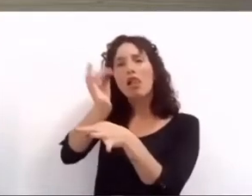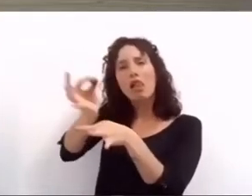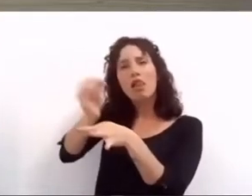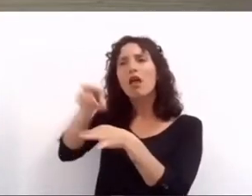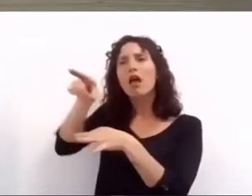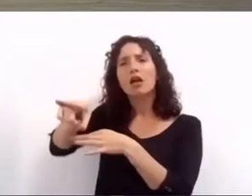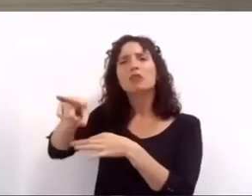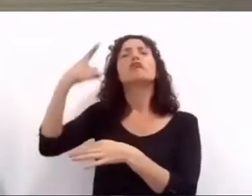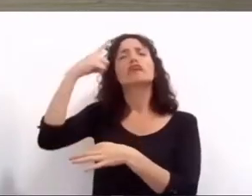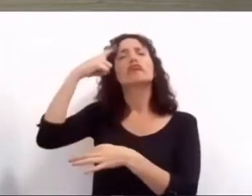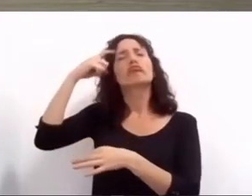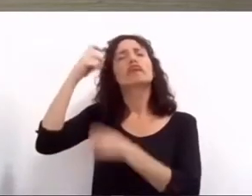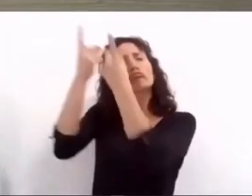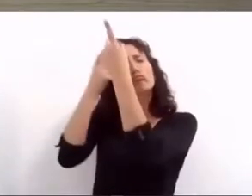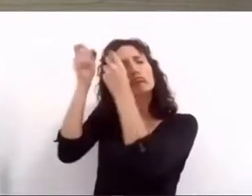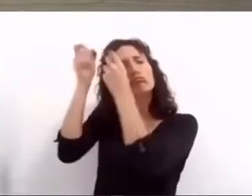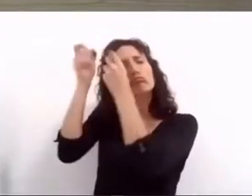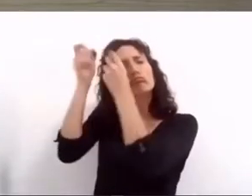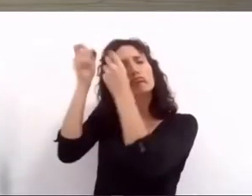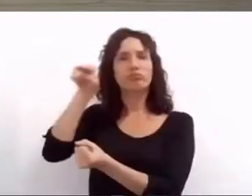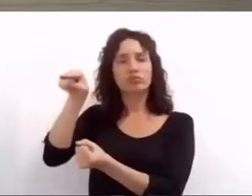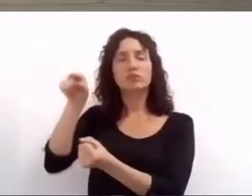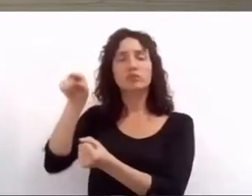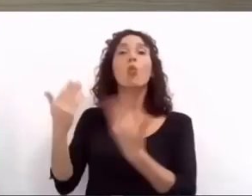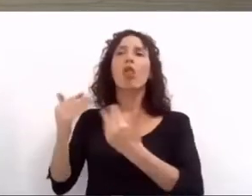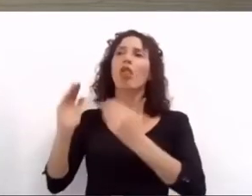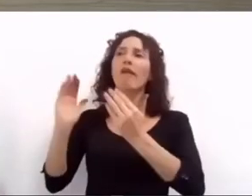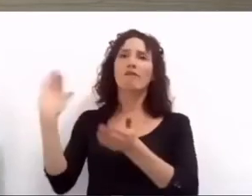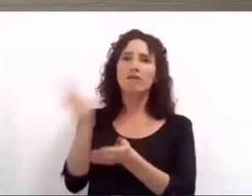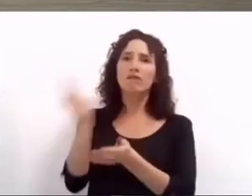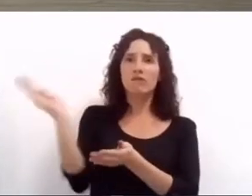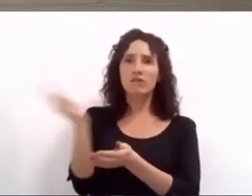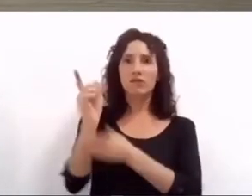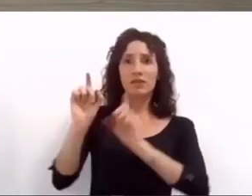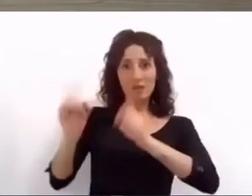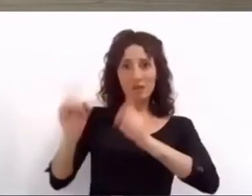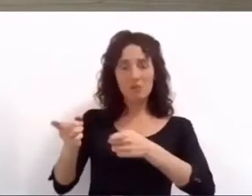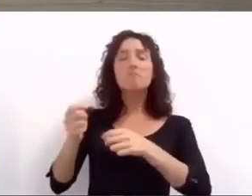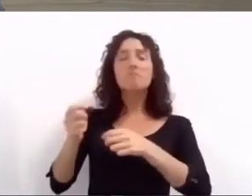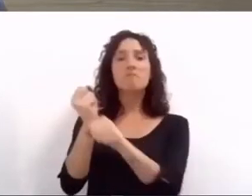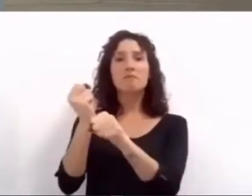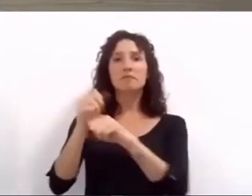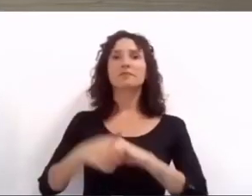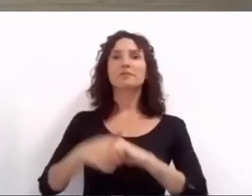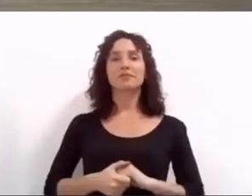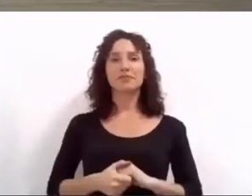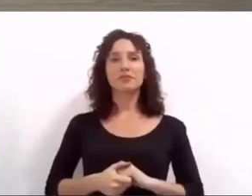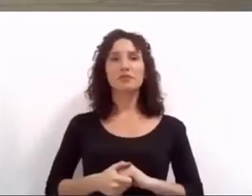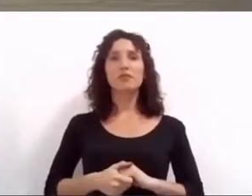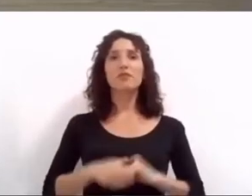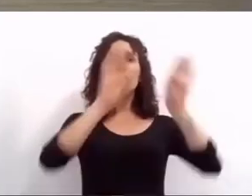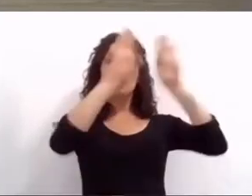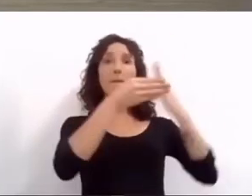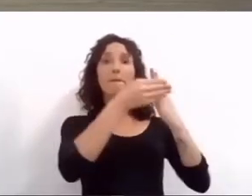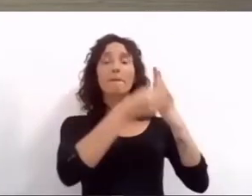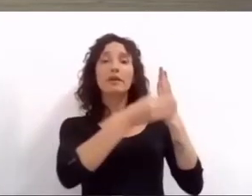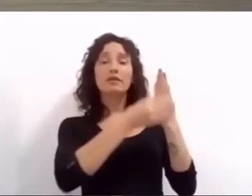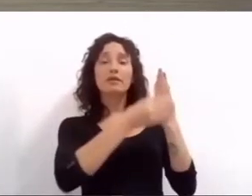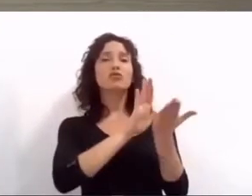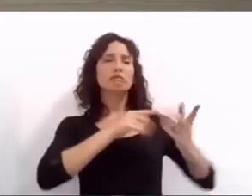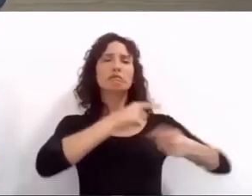posterior apoyo de financiamiento a sus procesos productivos acordamos con el Ministerio de Desarrollo Social de la Nación